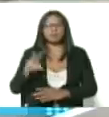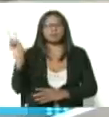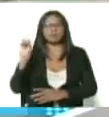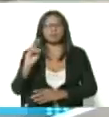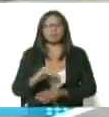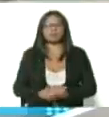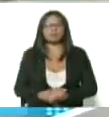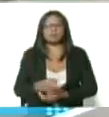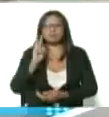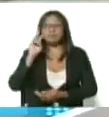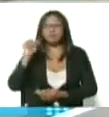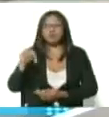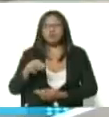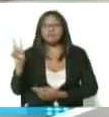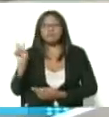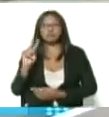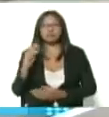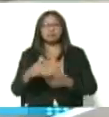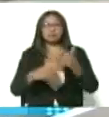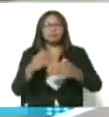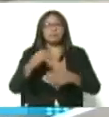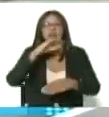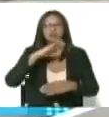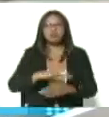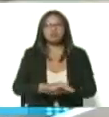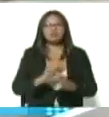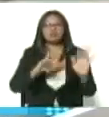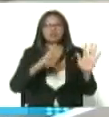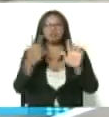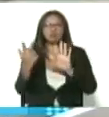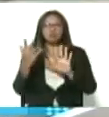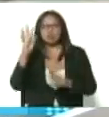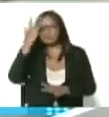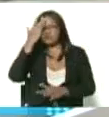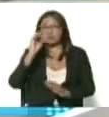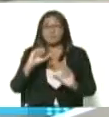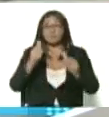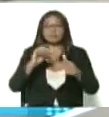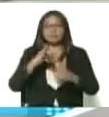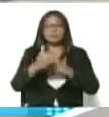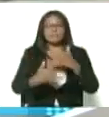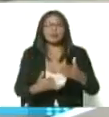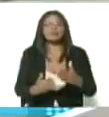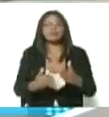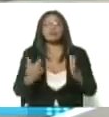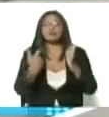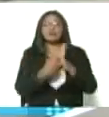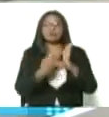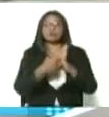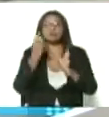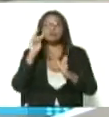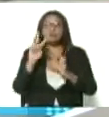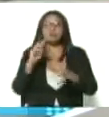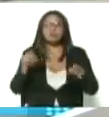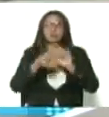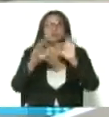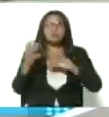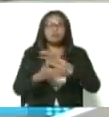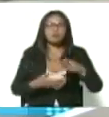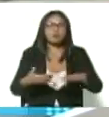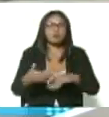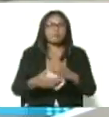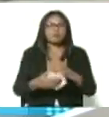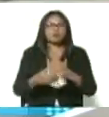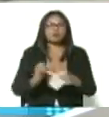Mientras esto ocurre, hoy Venezuela pasa a la historia. 18 de febrero inicia el Plan Nacional de Vacunación frente al COVID-19 en todo el